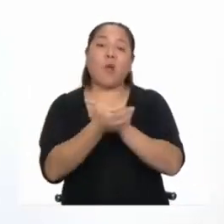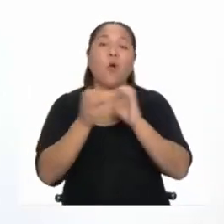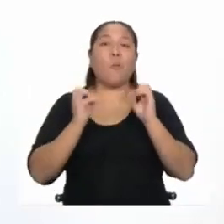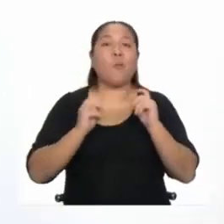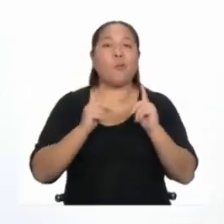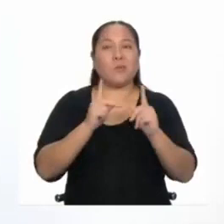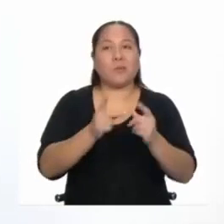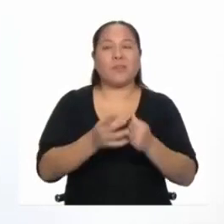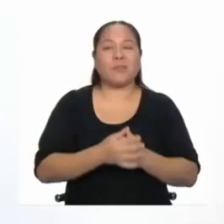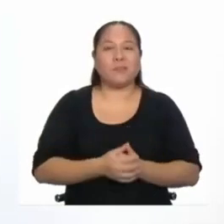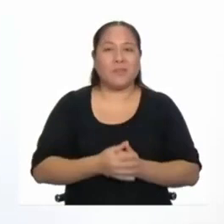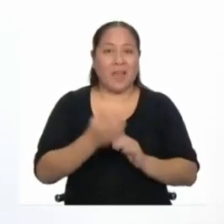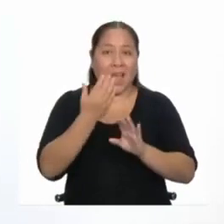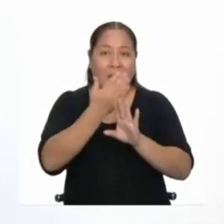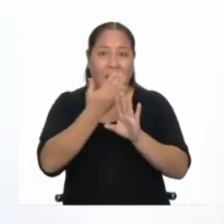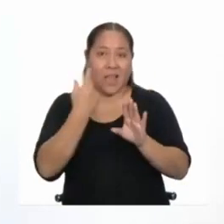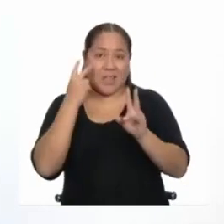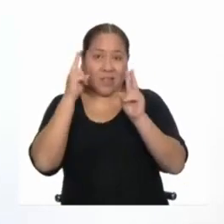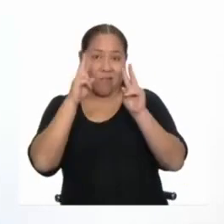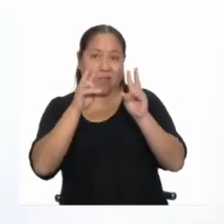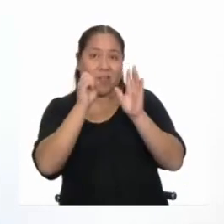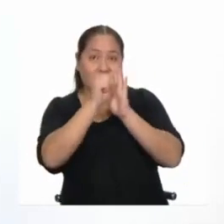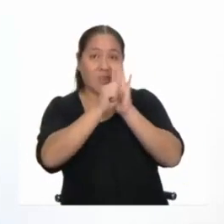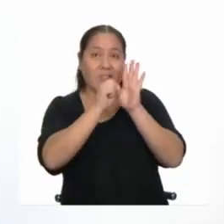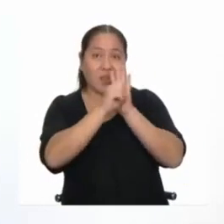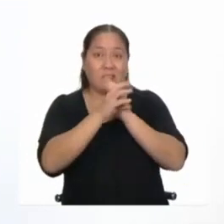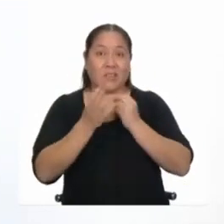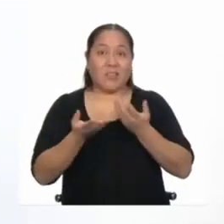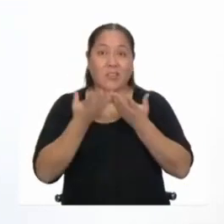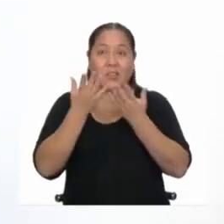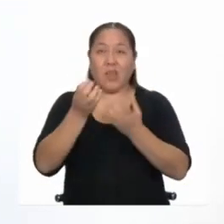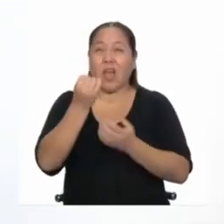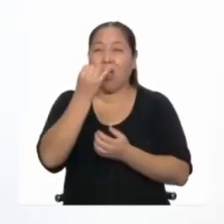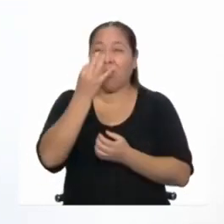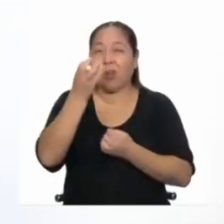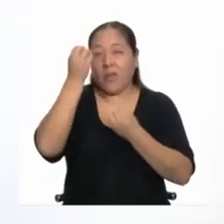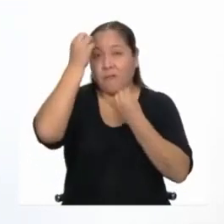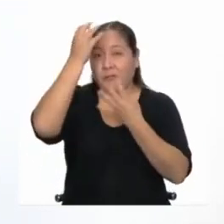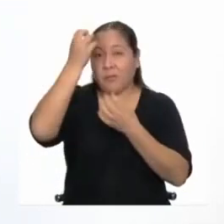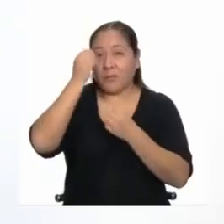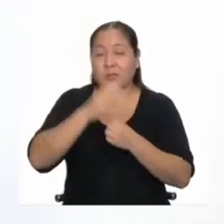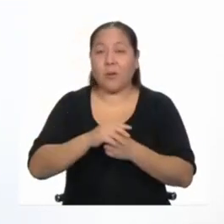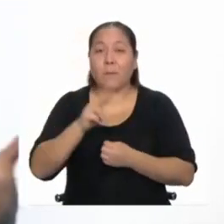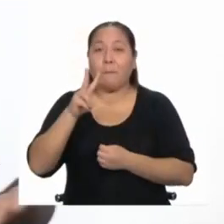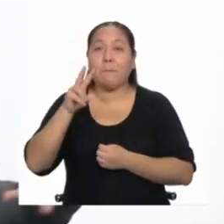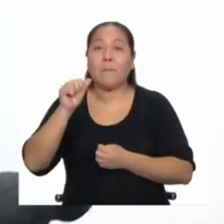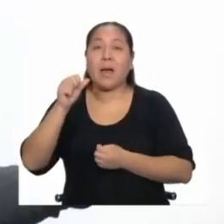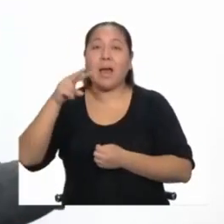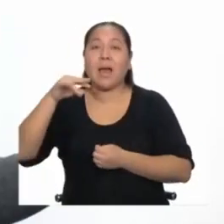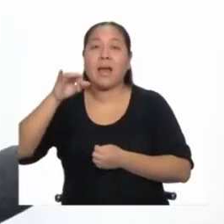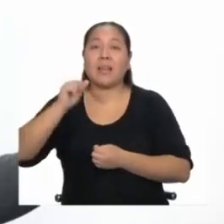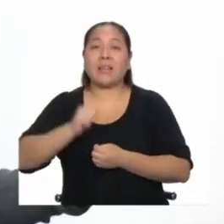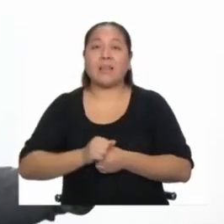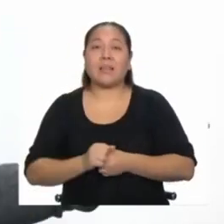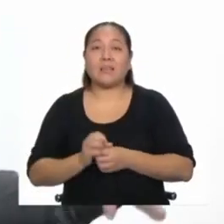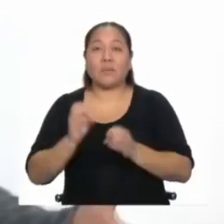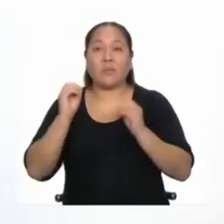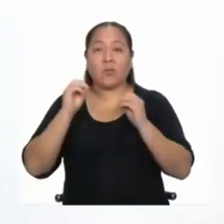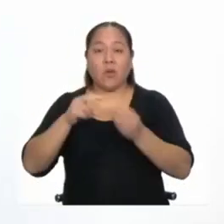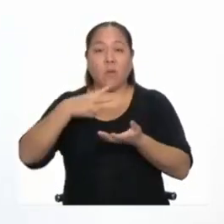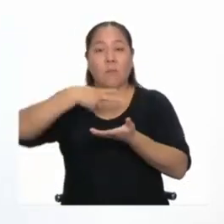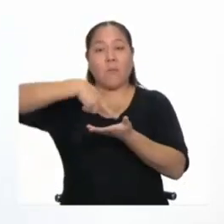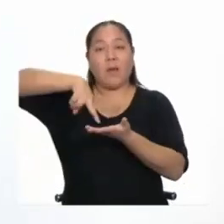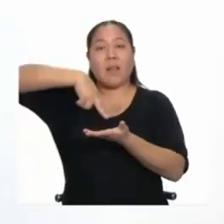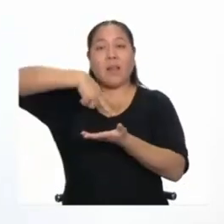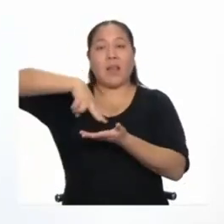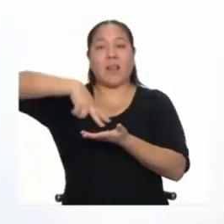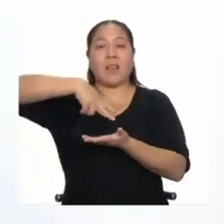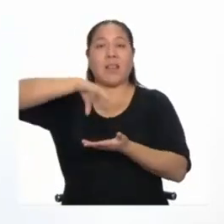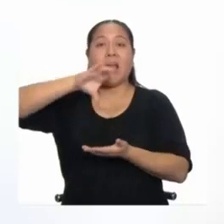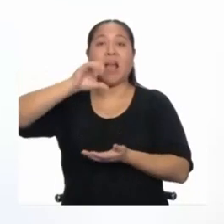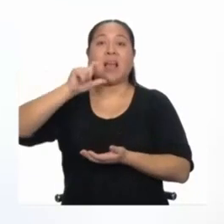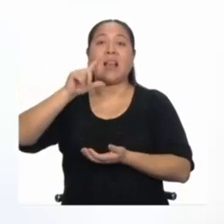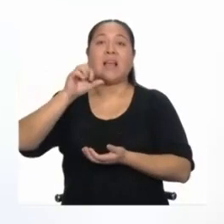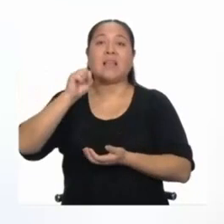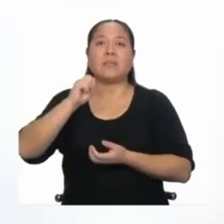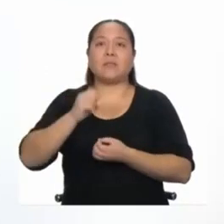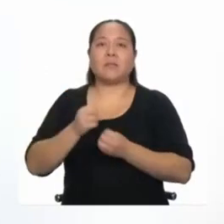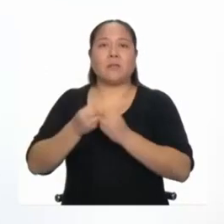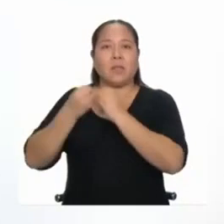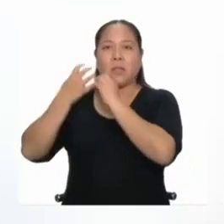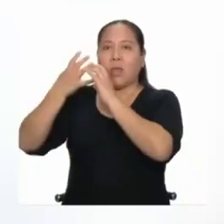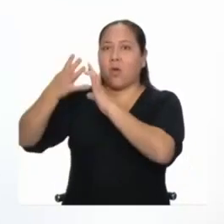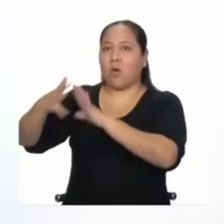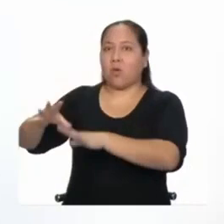Antes de ver el video, les dejo un par de datos. Bania se formó como bailarina clásica y dejó una carrera